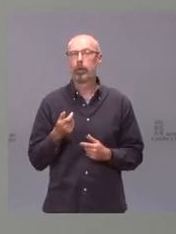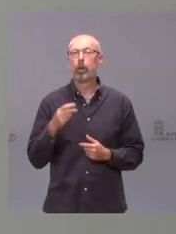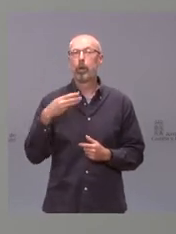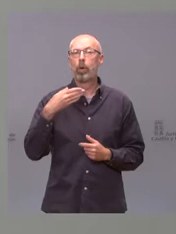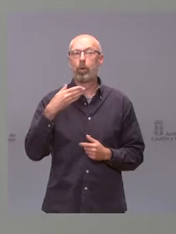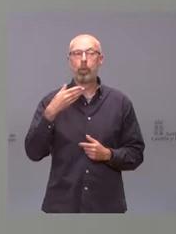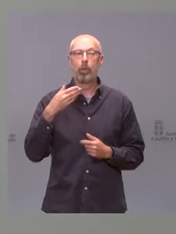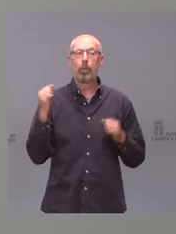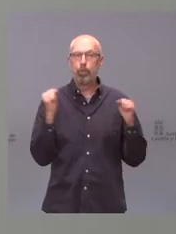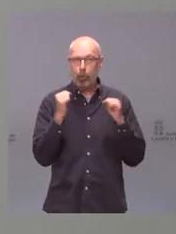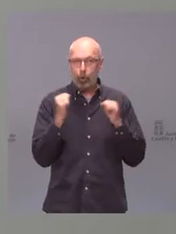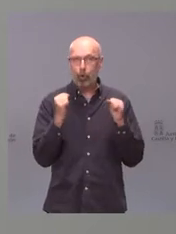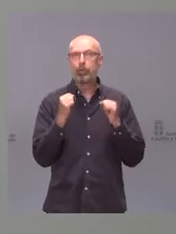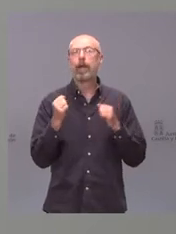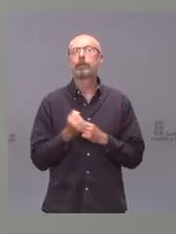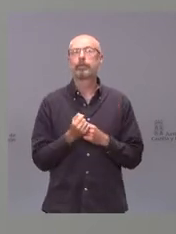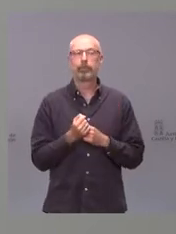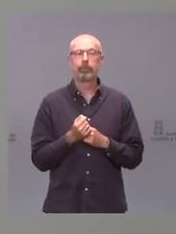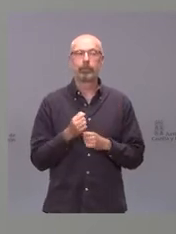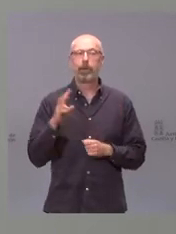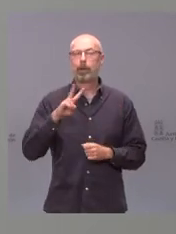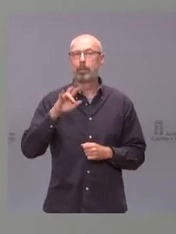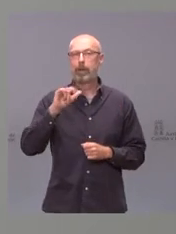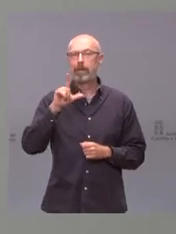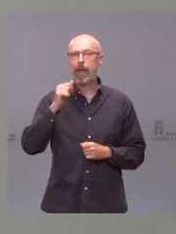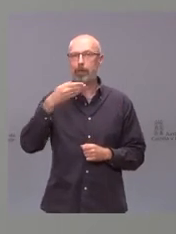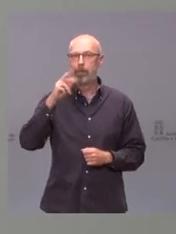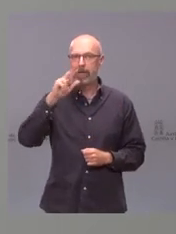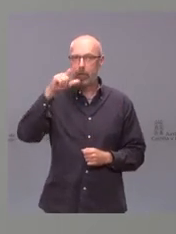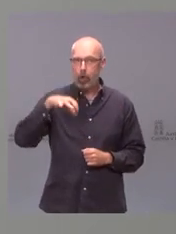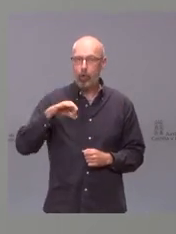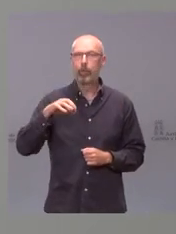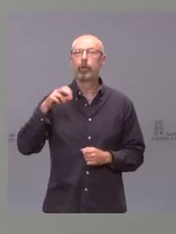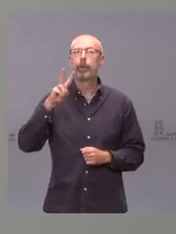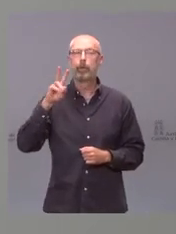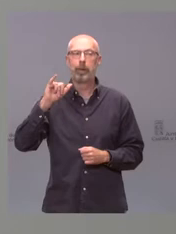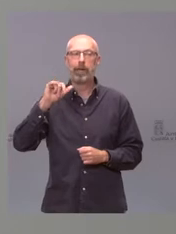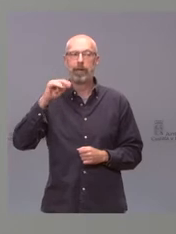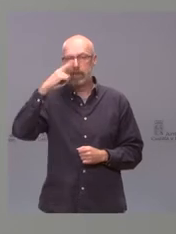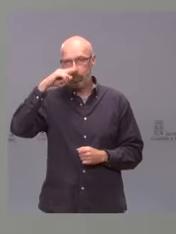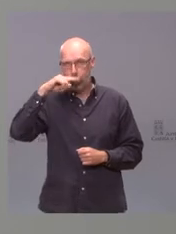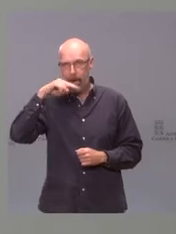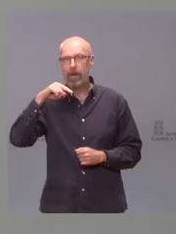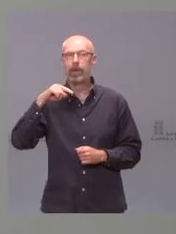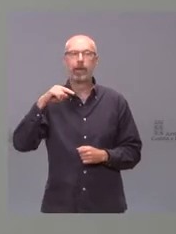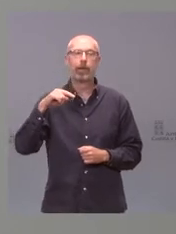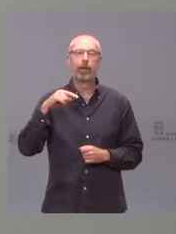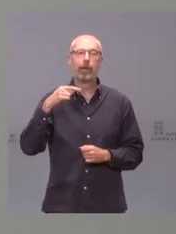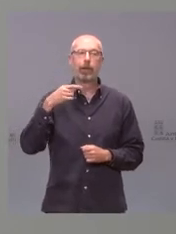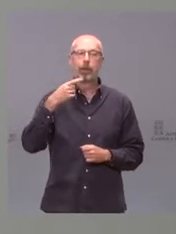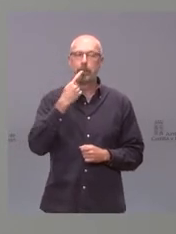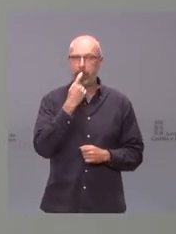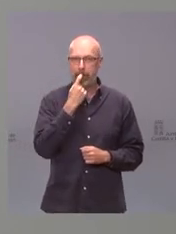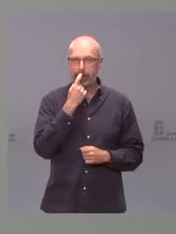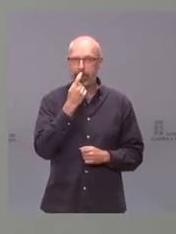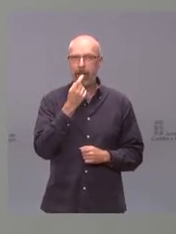178, Villablino 177, Villamuriel de Cerrato 170, Brubiesca 167,